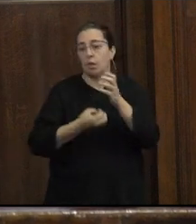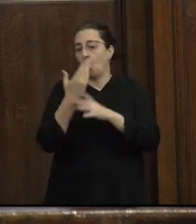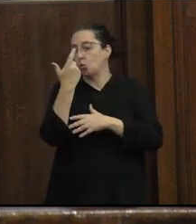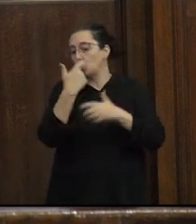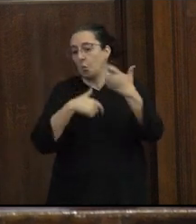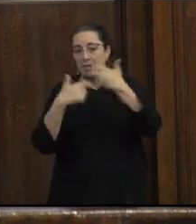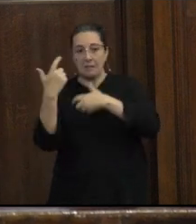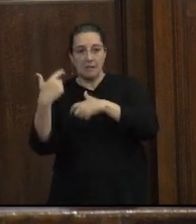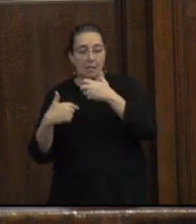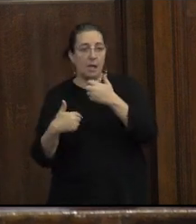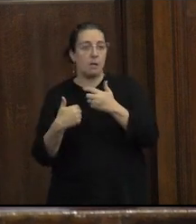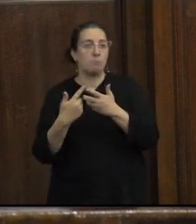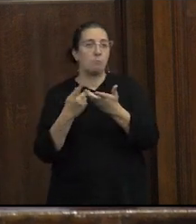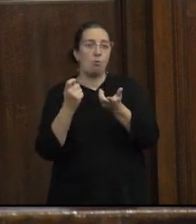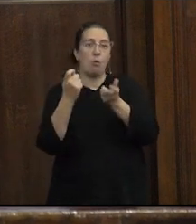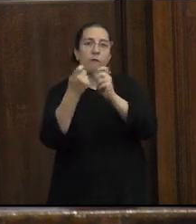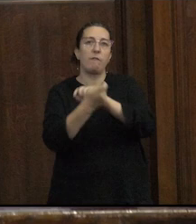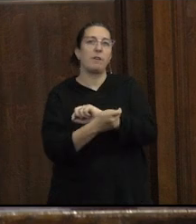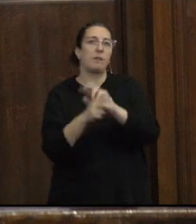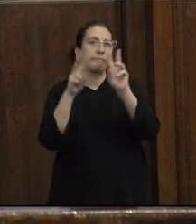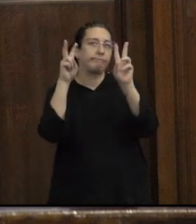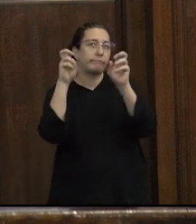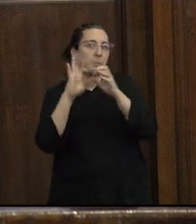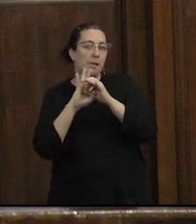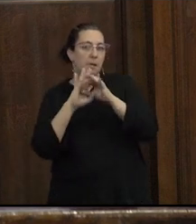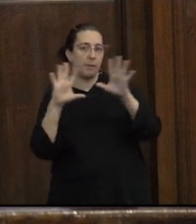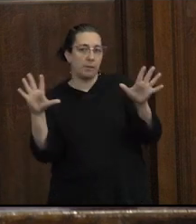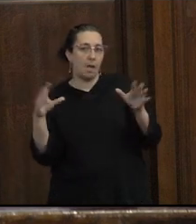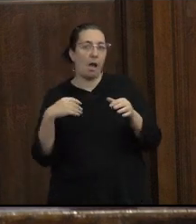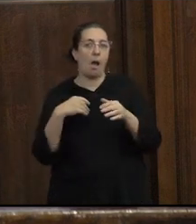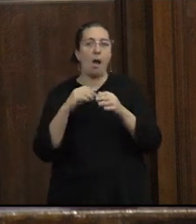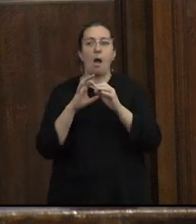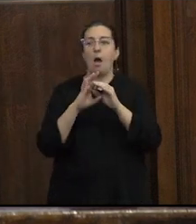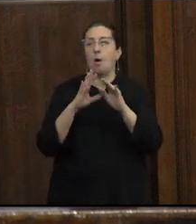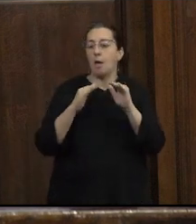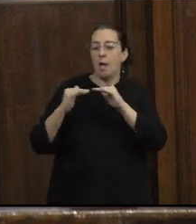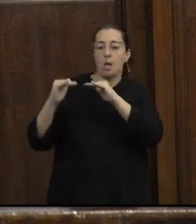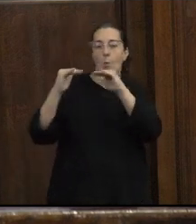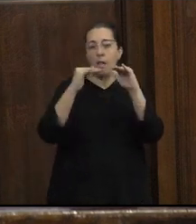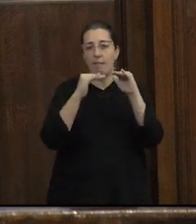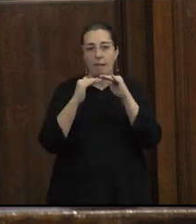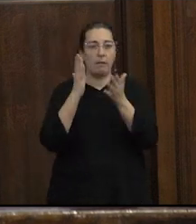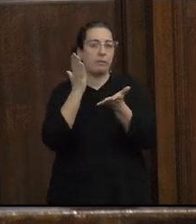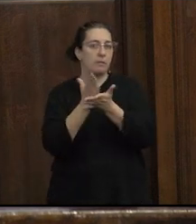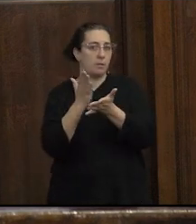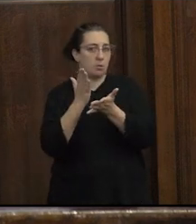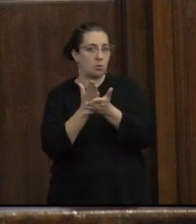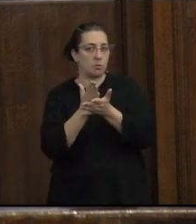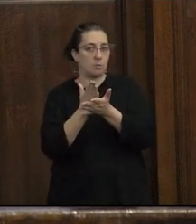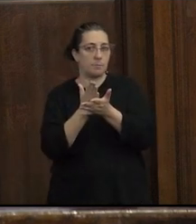las expectativas acerca de la libertad de la autonomía de la igualdad o de los derechos